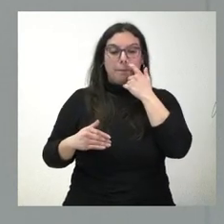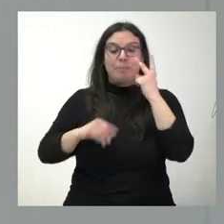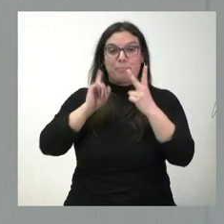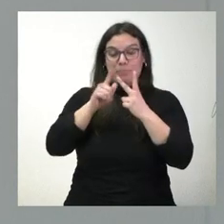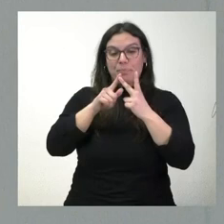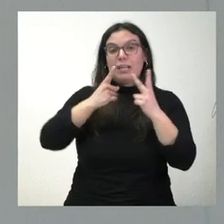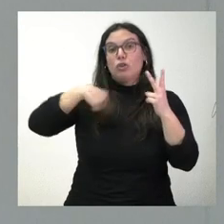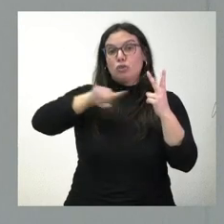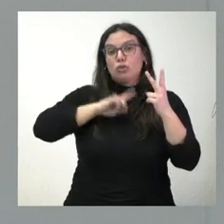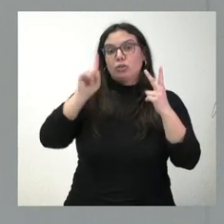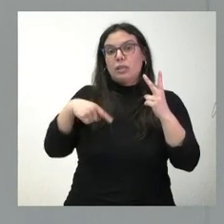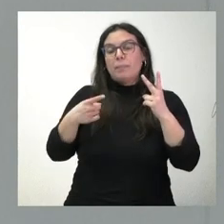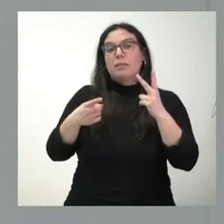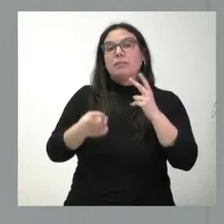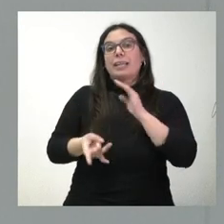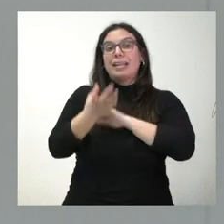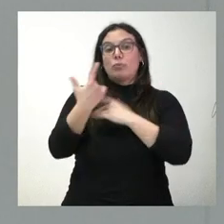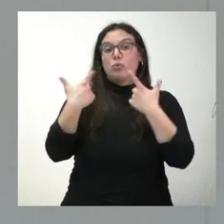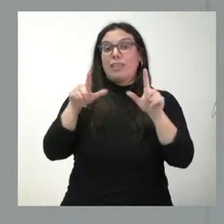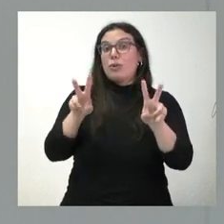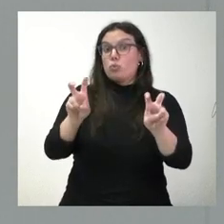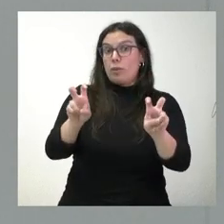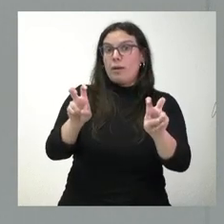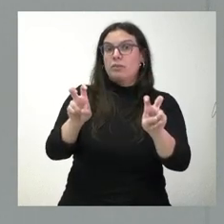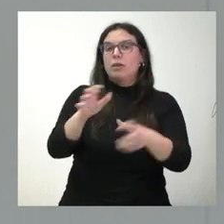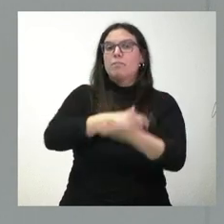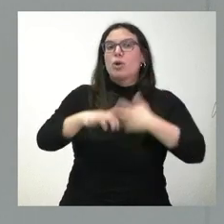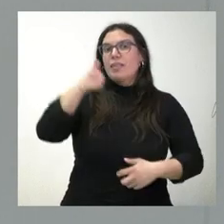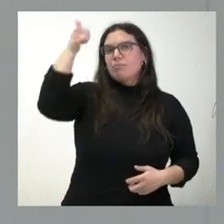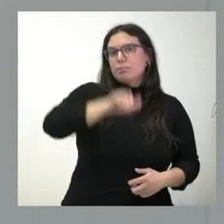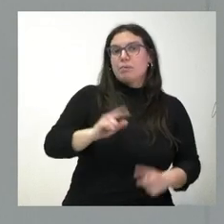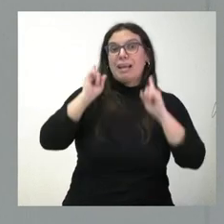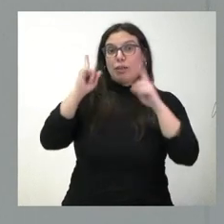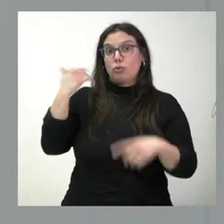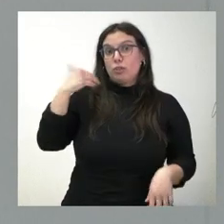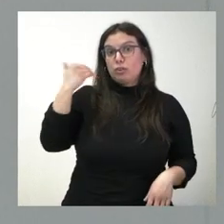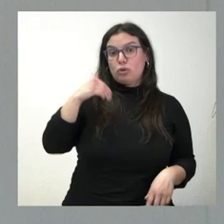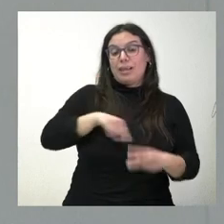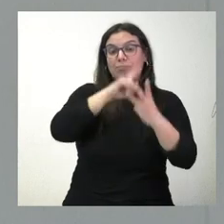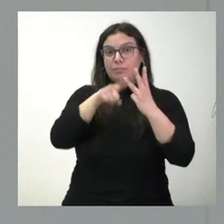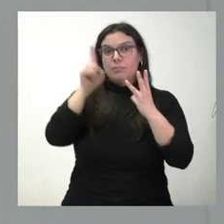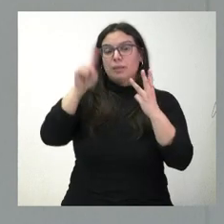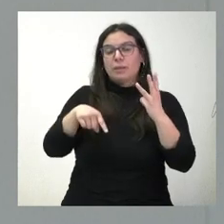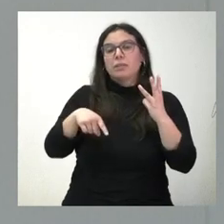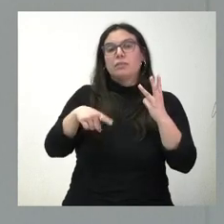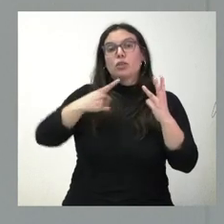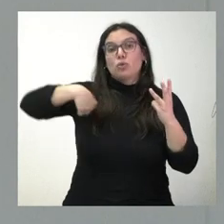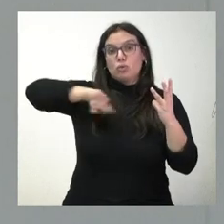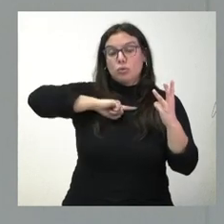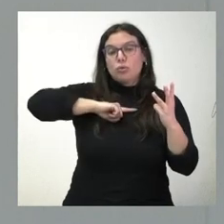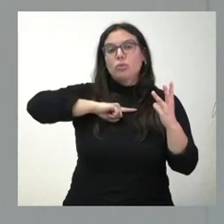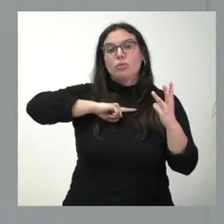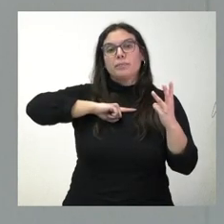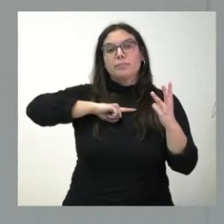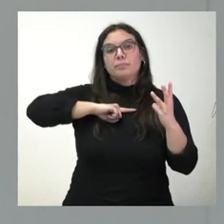que nosotros pondremos en marcha una nueva unidad de violencia de género en el caso de Soria y en tercer lugar, que nosotros llevaremos